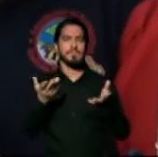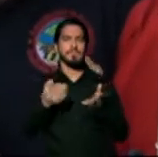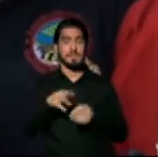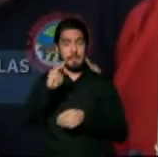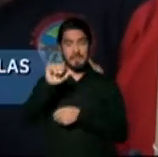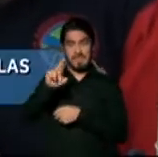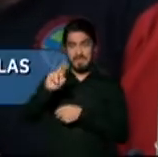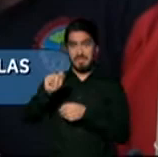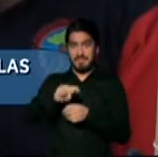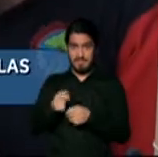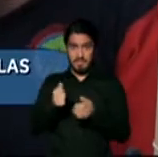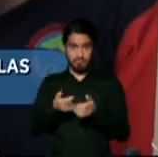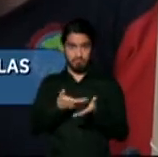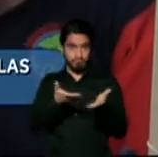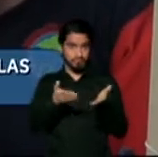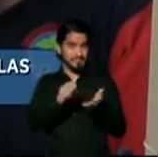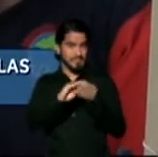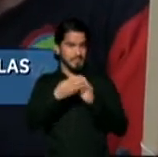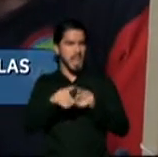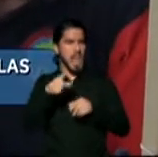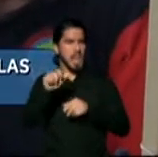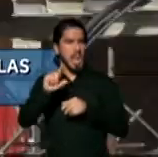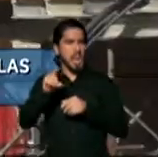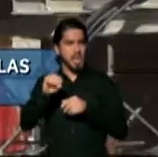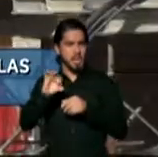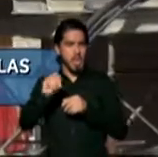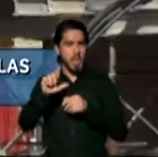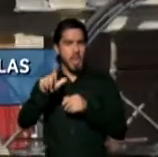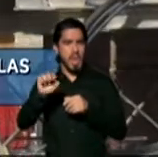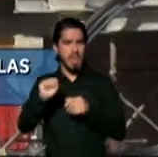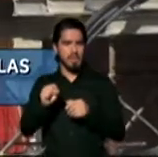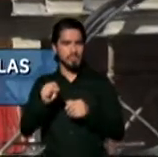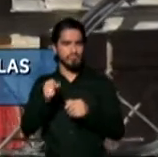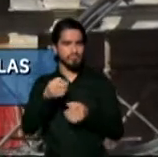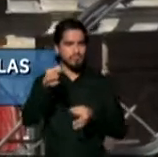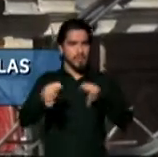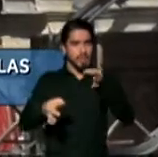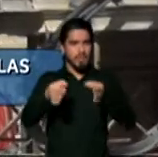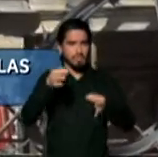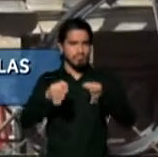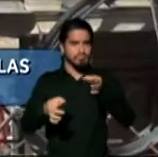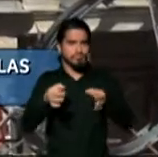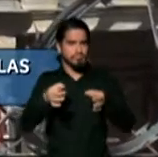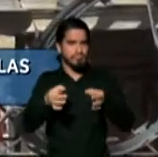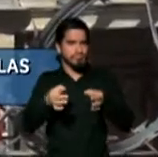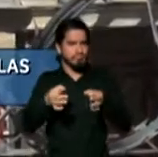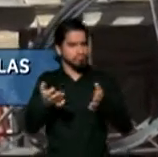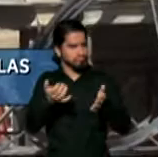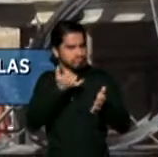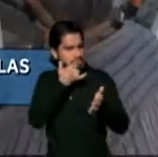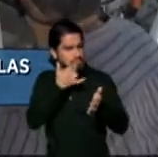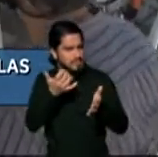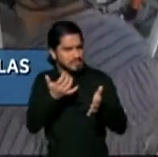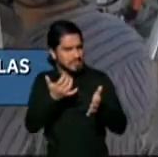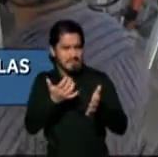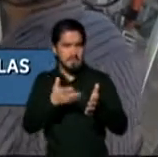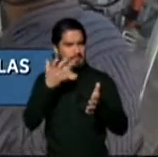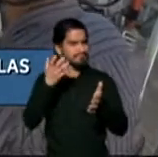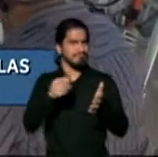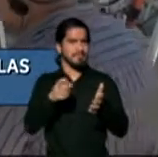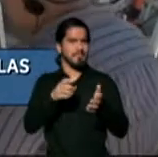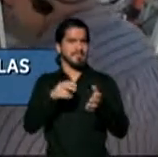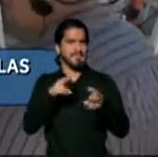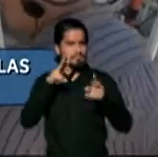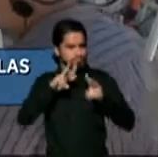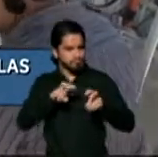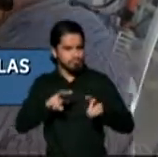residentes gladiolas renace el tribunal de apelaciones concurrió que no hubo un examinador imparcial de acuerdo a la reglamentación federal por lo que